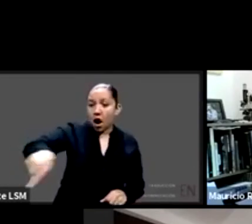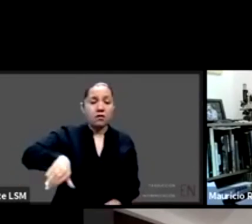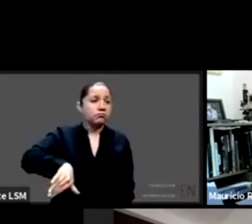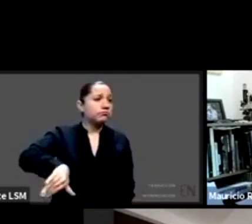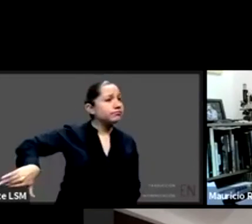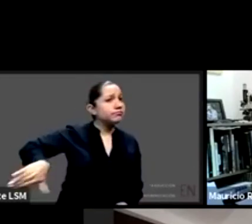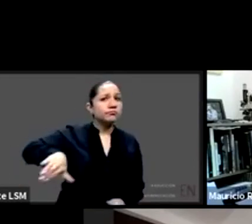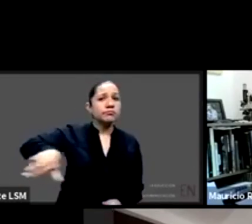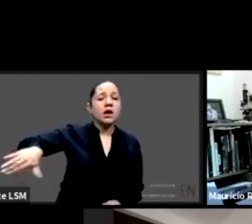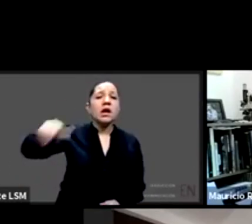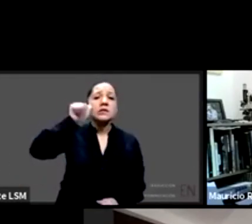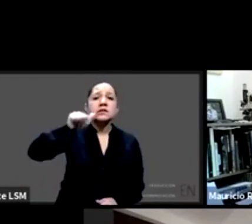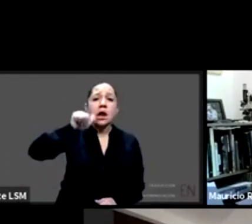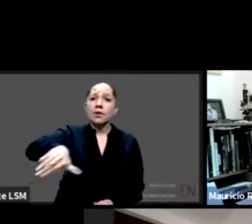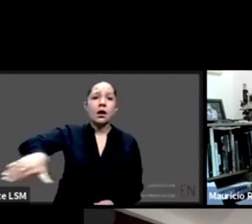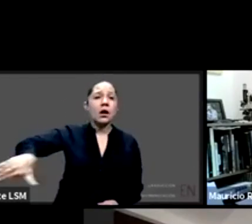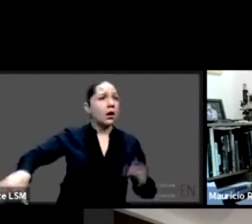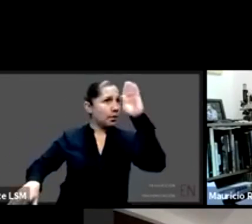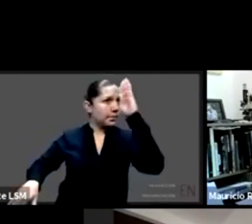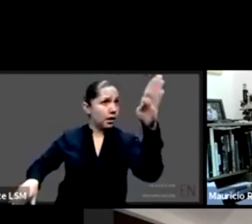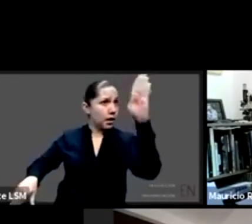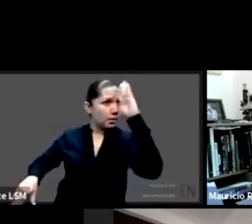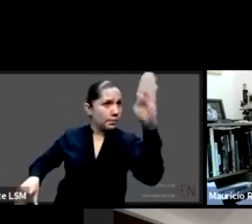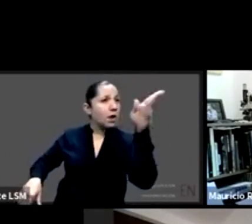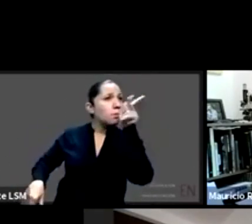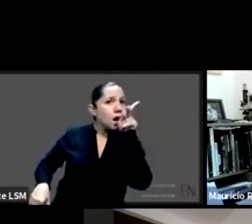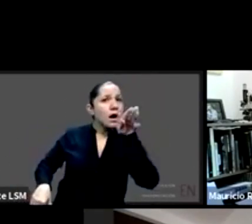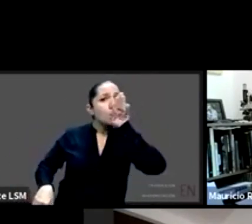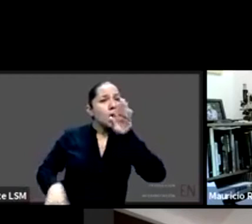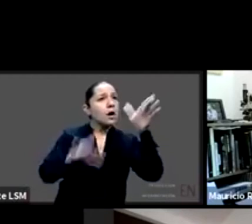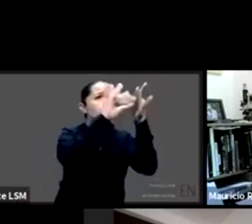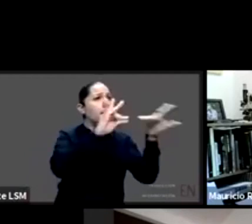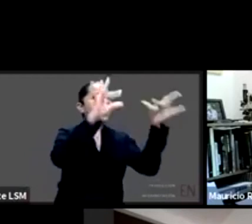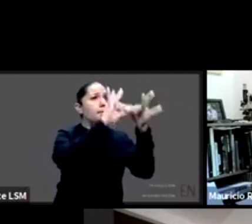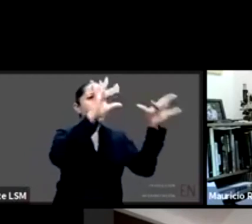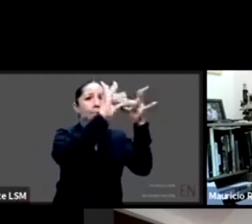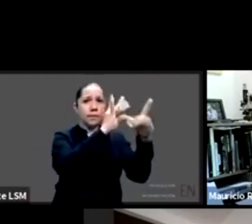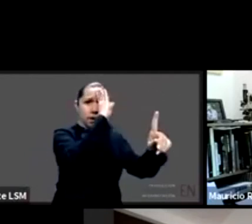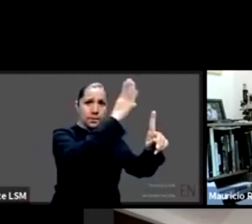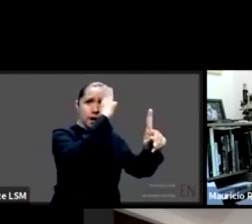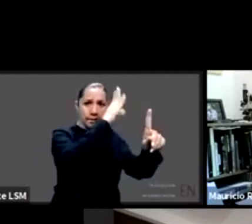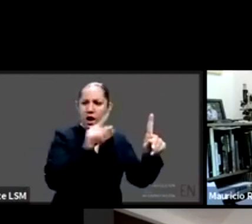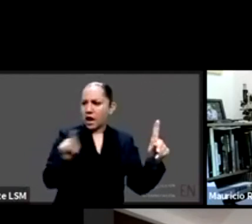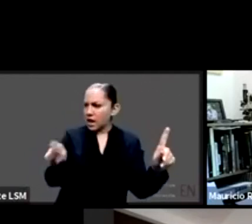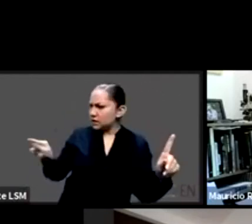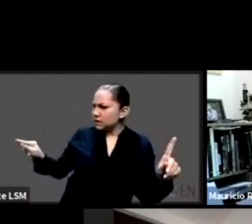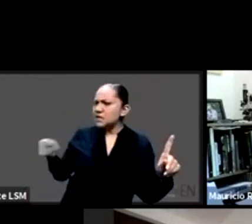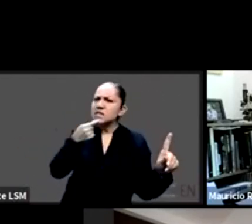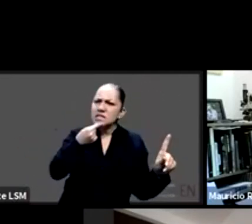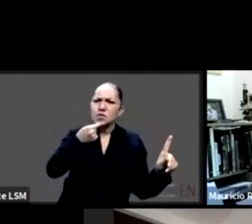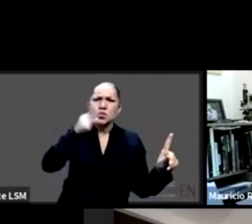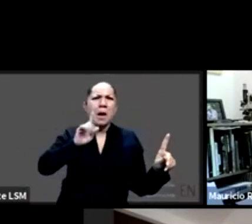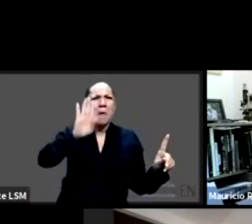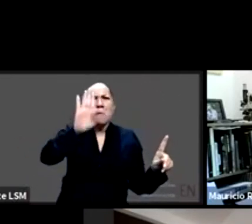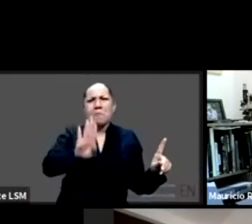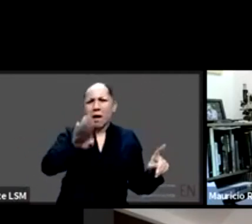padre siempre con la madre como si el niño la niña o las los adolescentes no entendieran